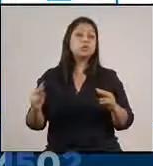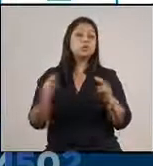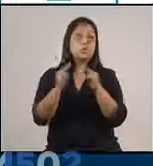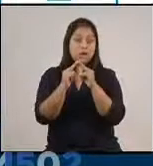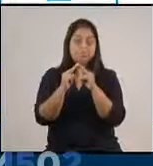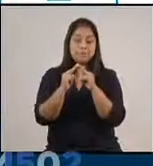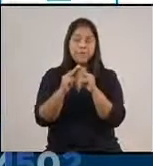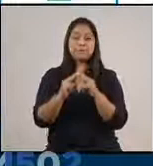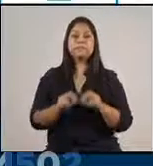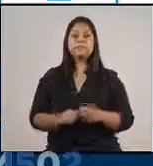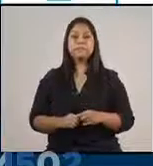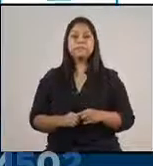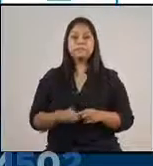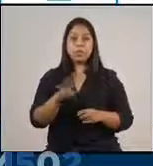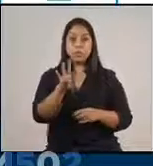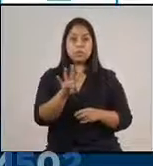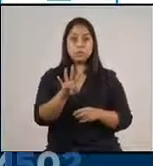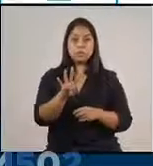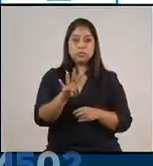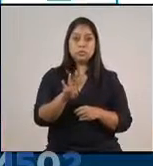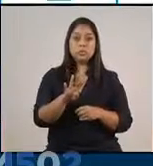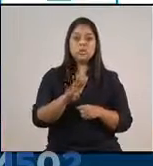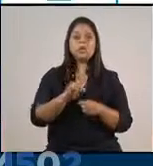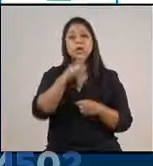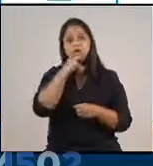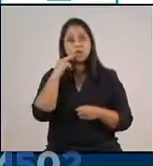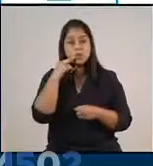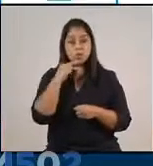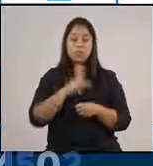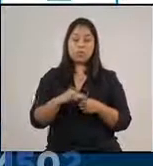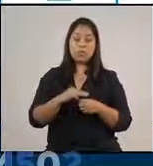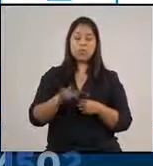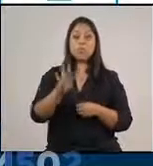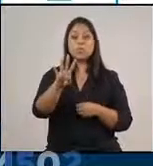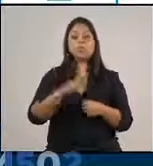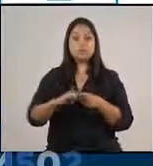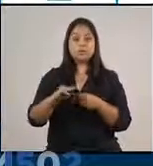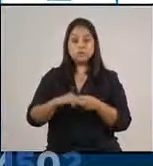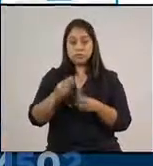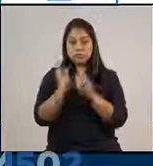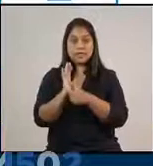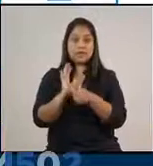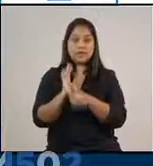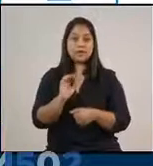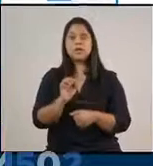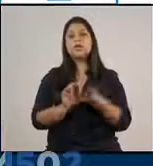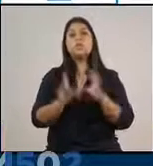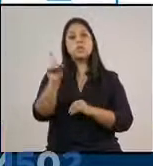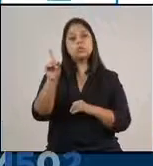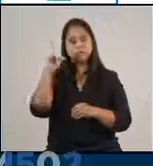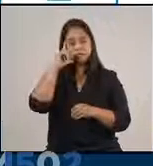sus 19 municipios, 4 municipios están en alerta roja, 4 en alerta anaranjada y 11 en alerta amarilla.